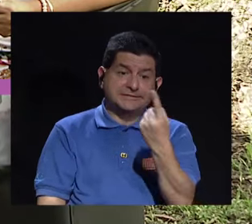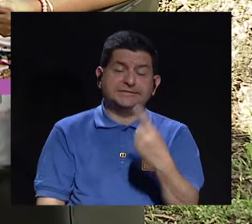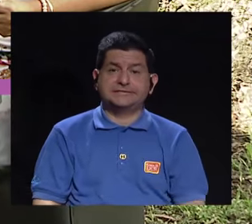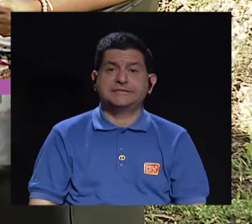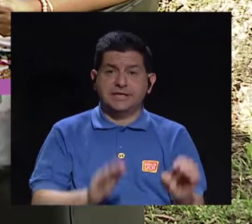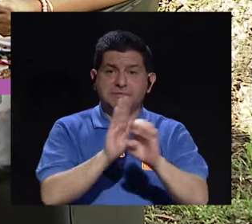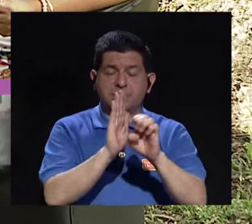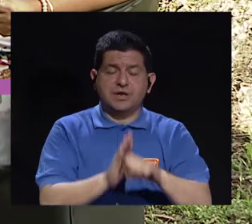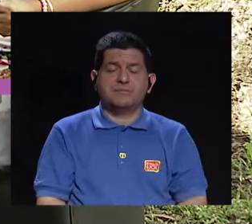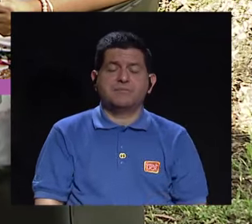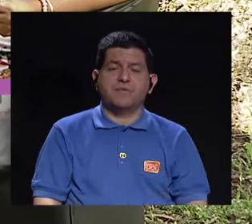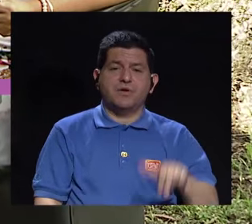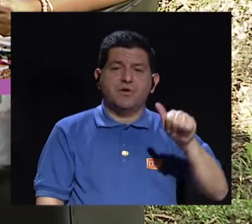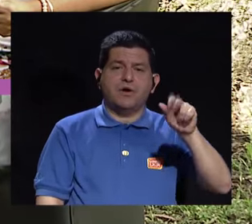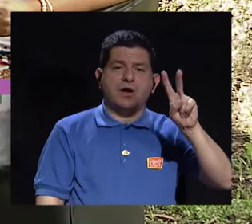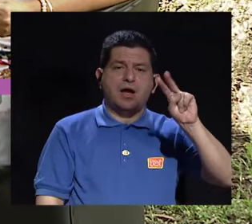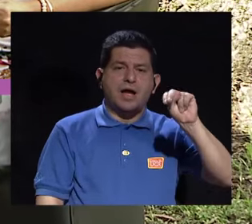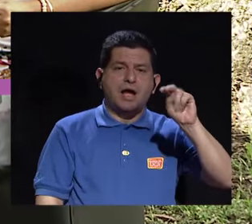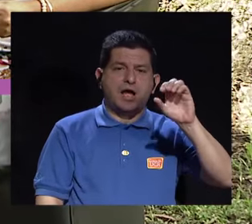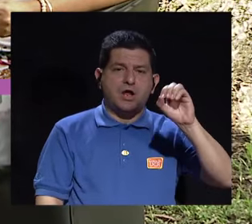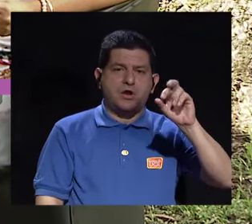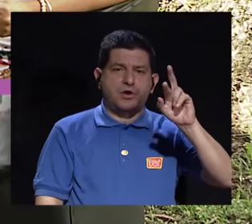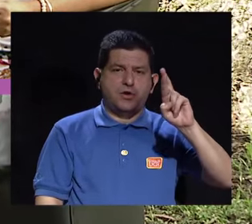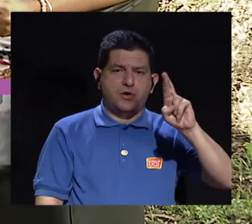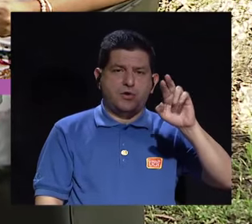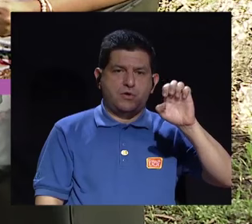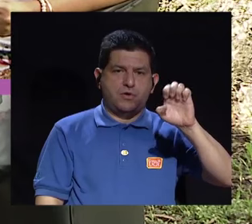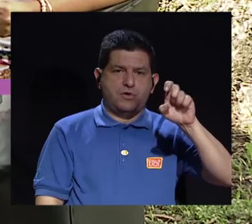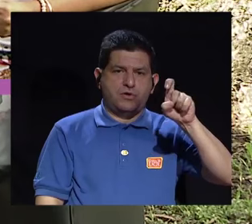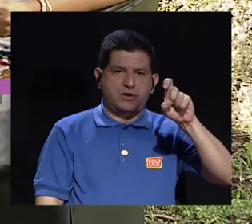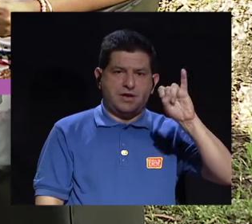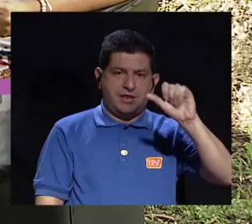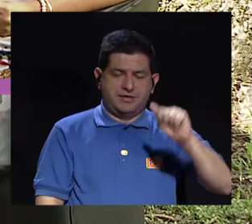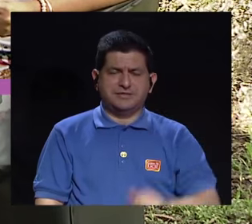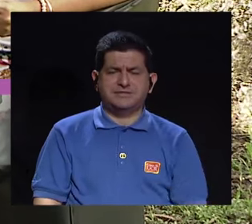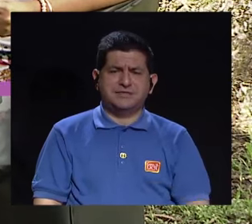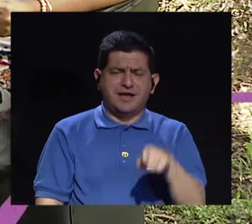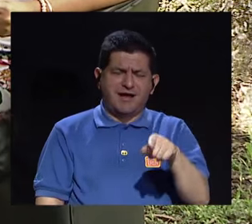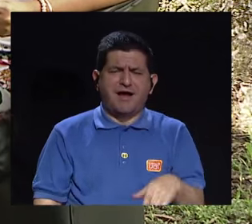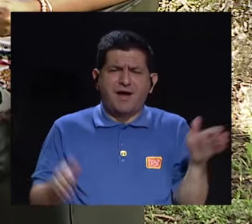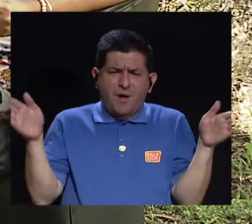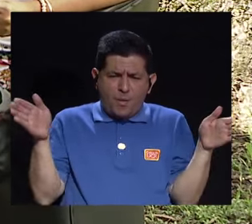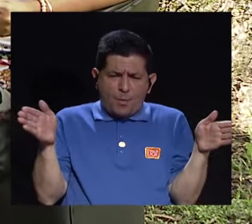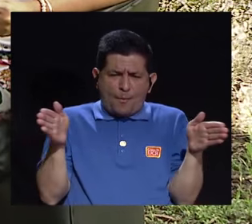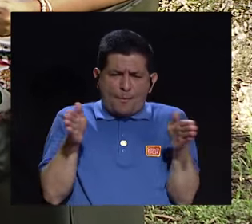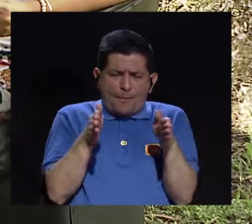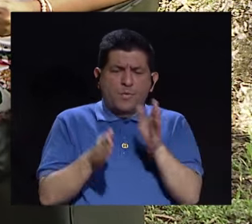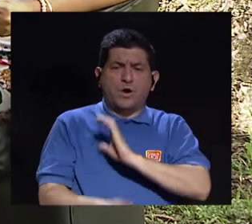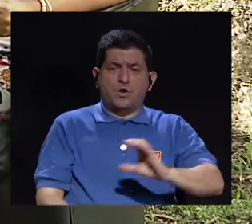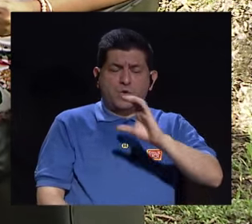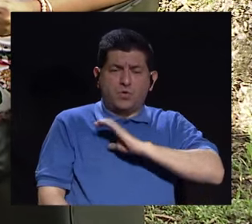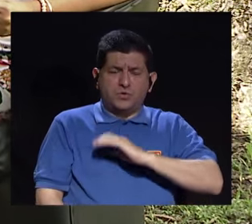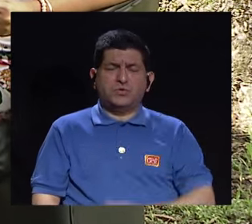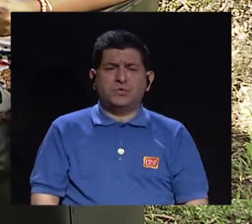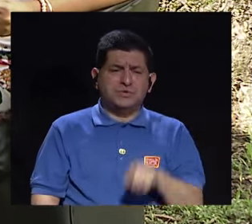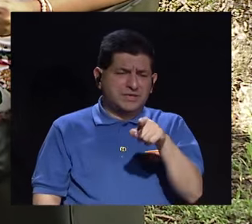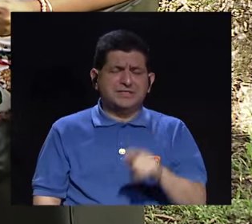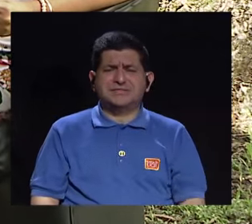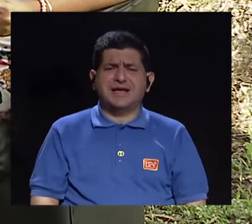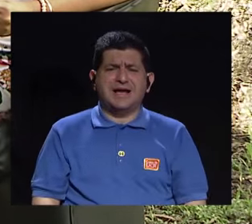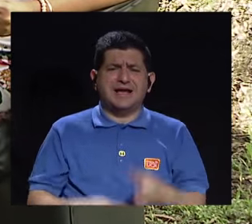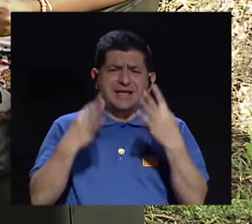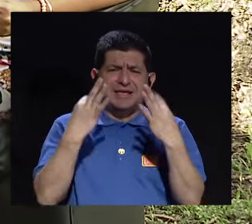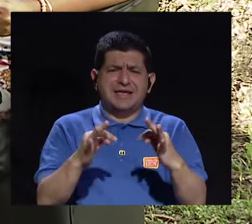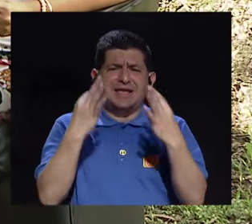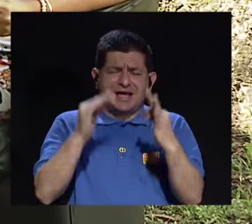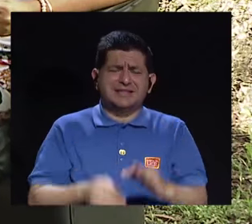por decir que, por ejemplo, en la anorexia la pérdida de peso es bastante notable, que hay conductas purgativas en la bulimia, que es lo